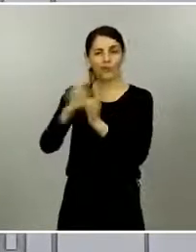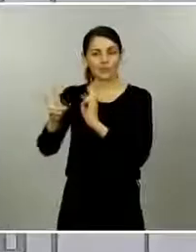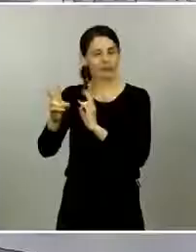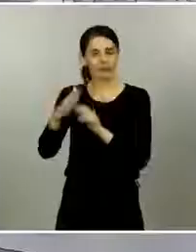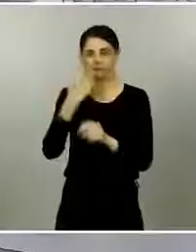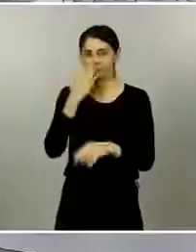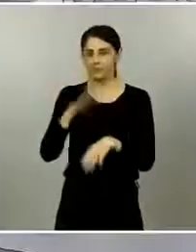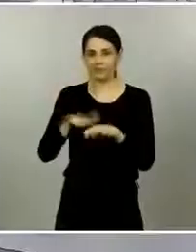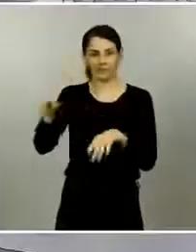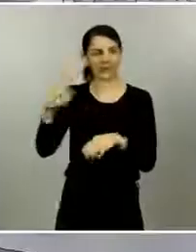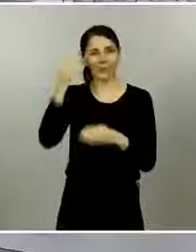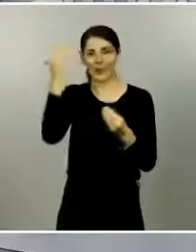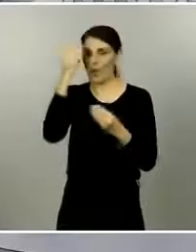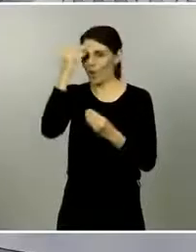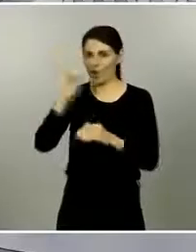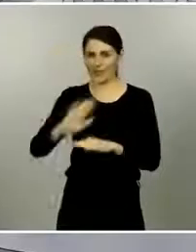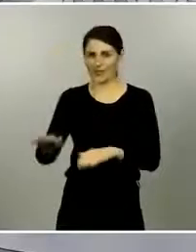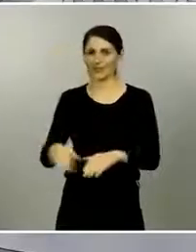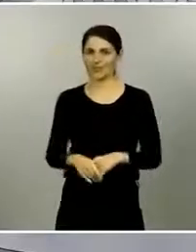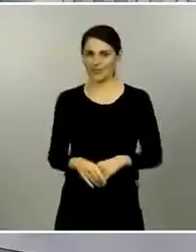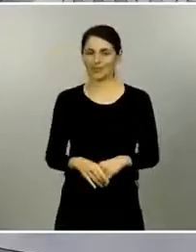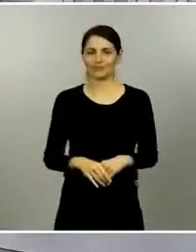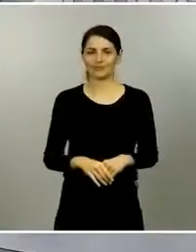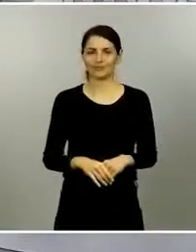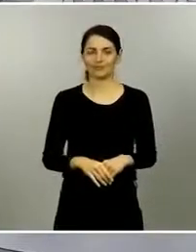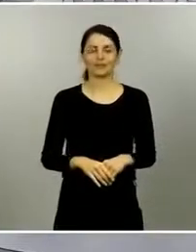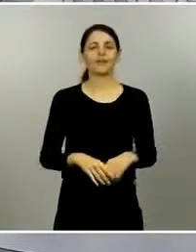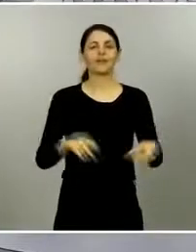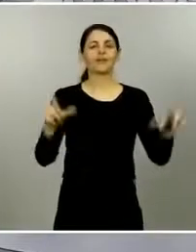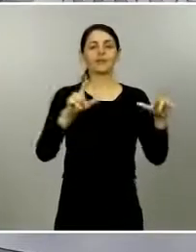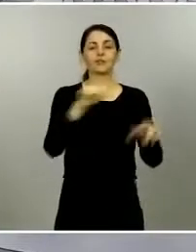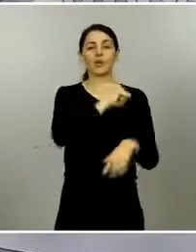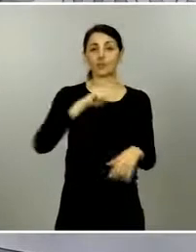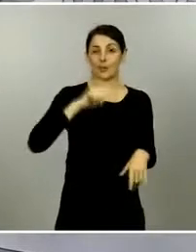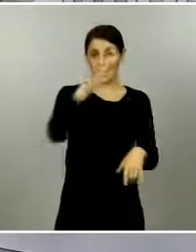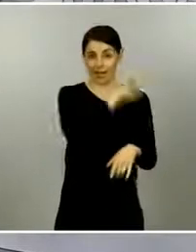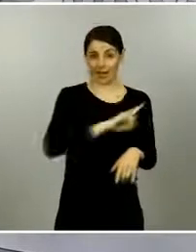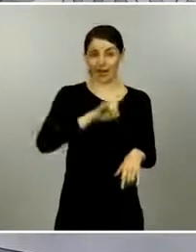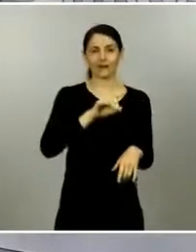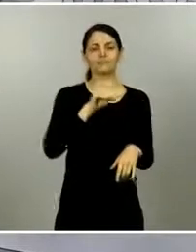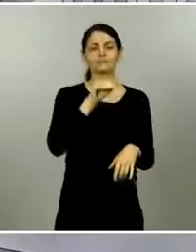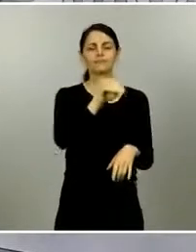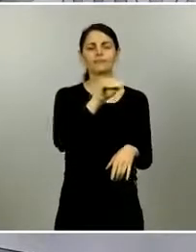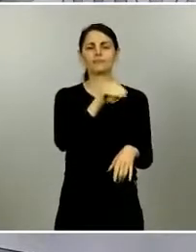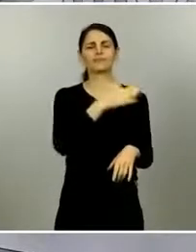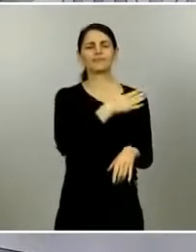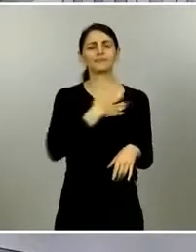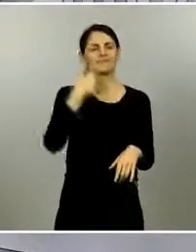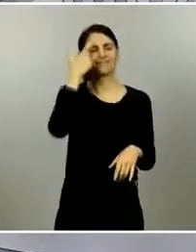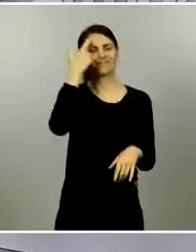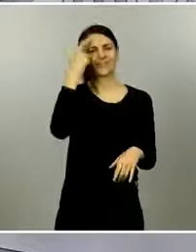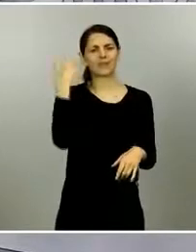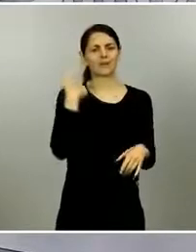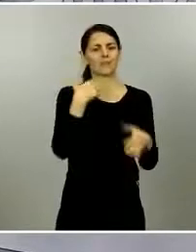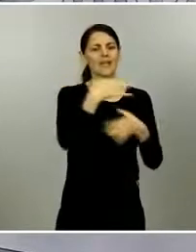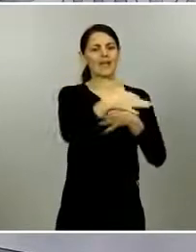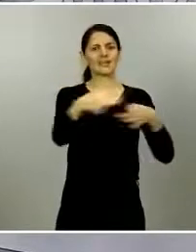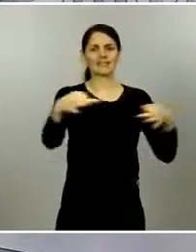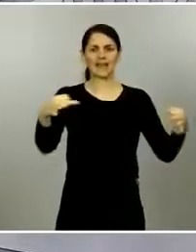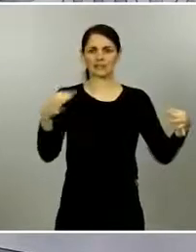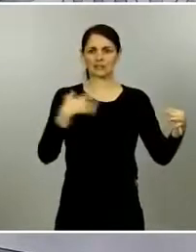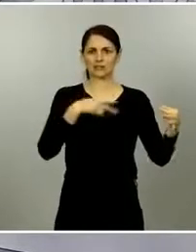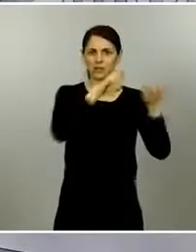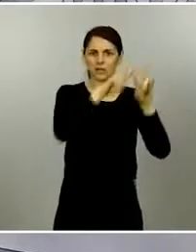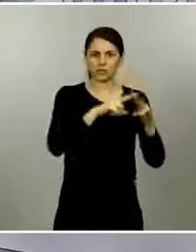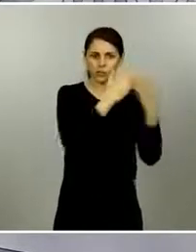pensar en esa opción en la televisión autonómica canaria trata de conocer datos del estudio por islas